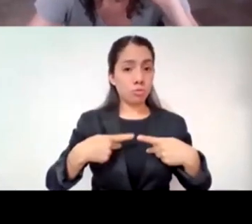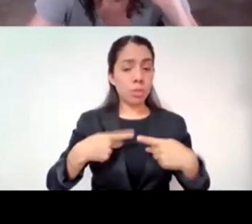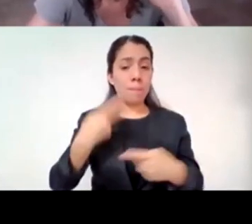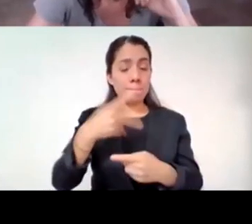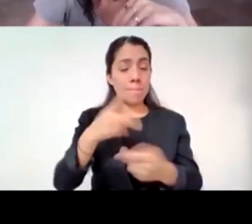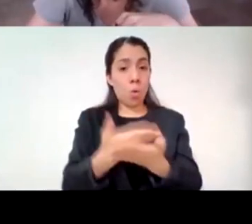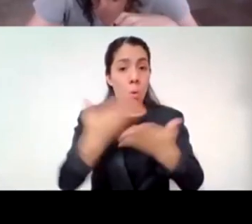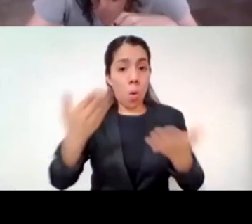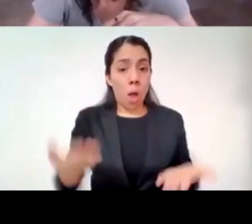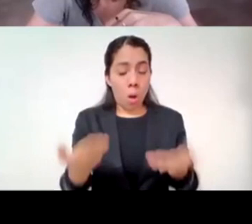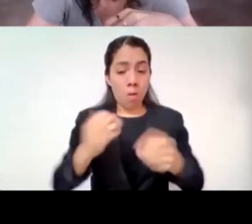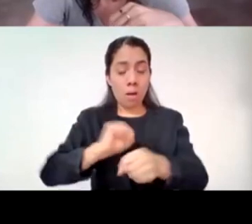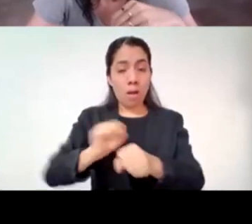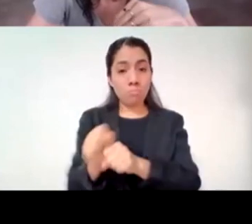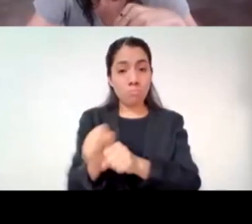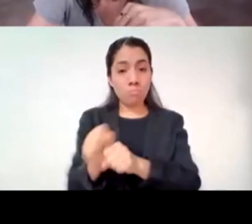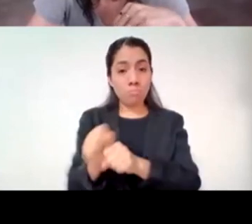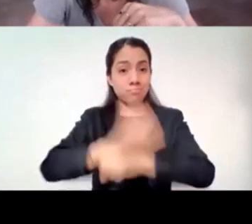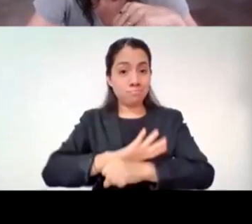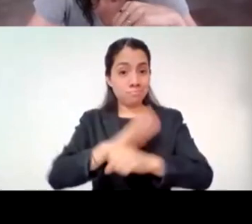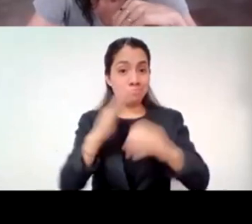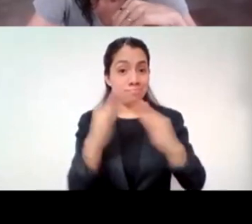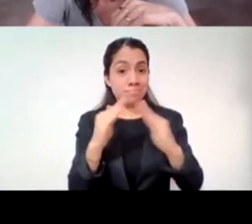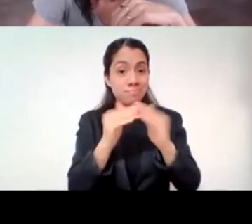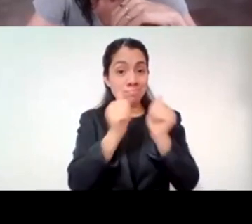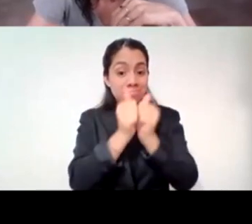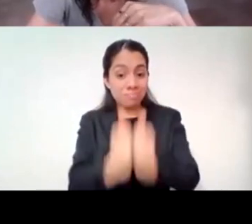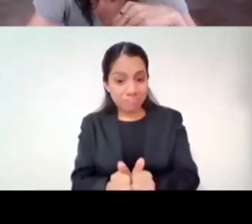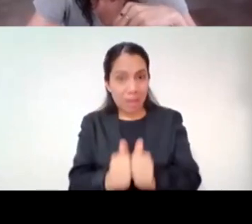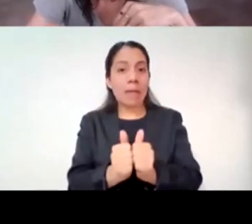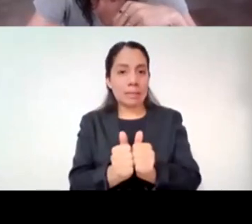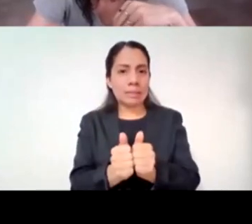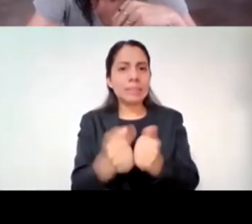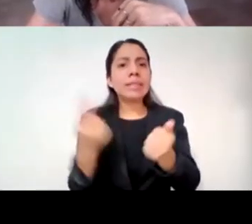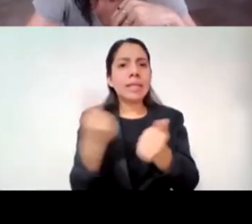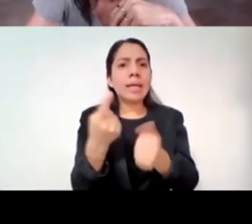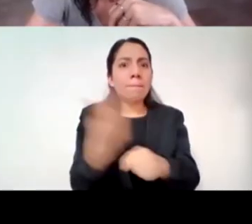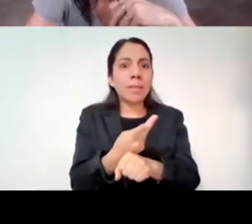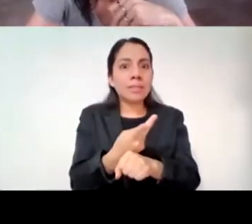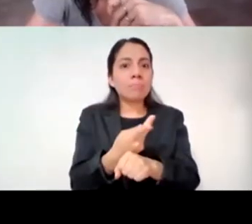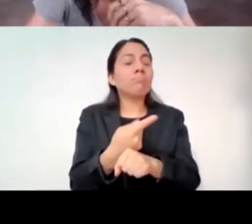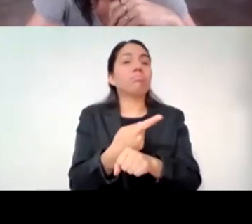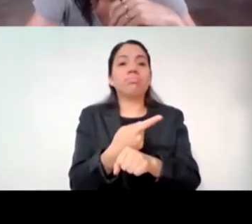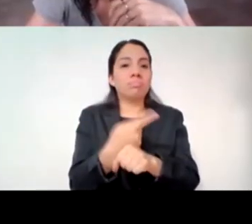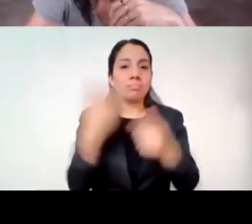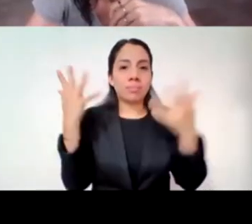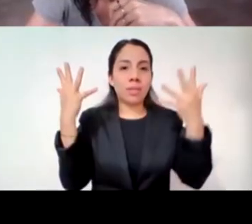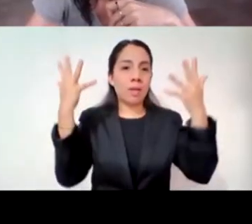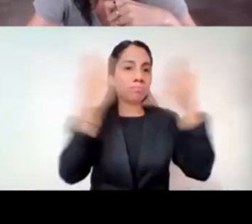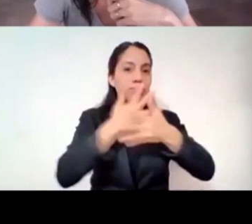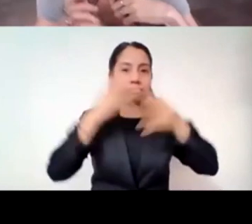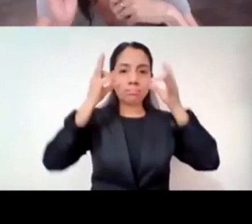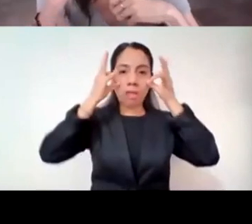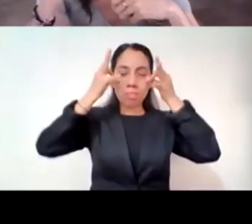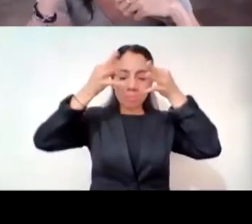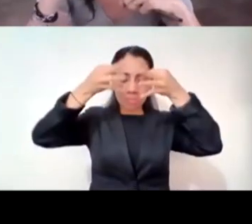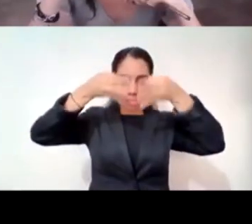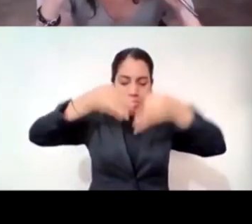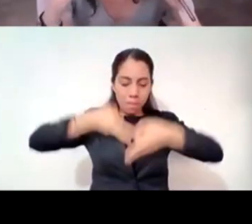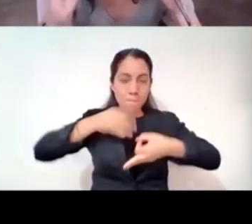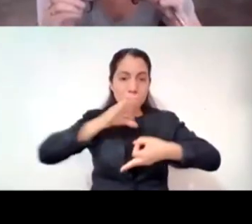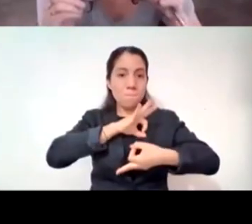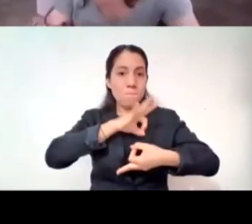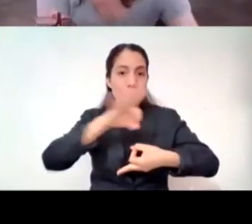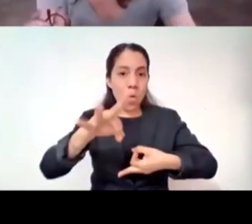conocernos a nosotros mismos y pues qué elementos hay acá adentro nos desnudó frente a nosotros y eso nos permite